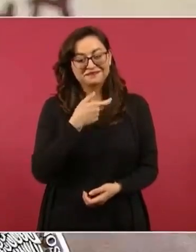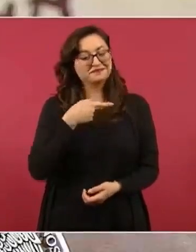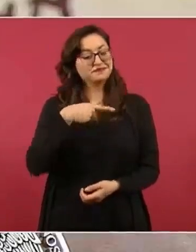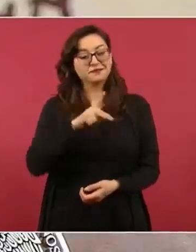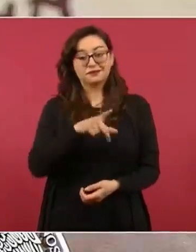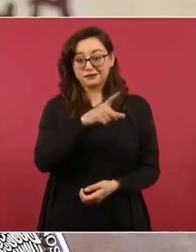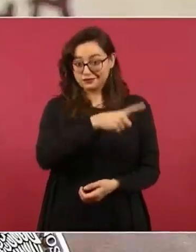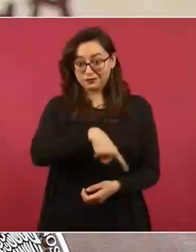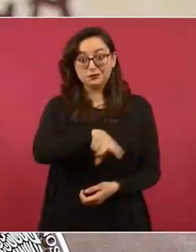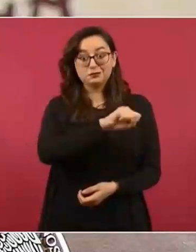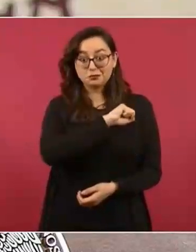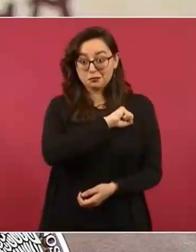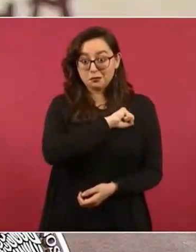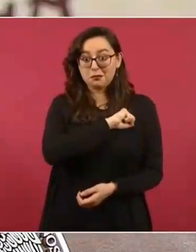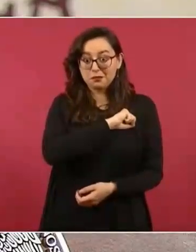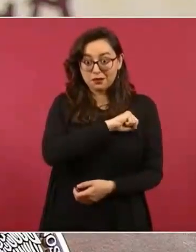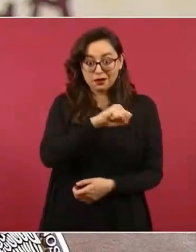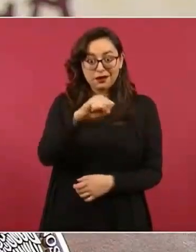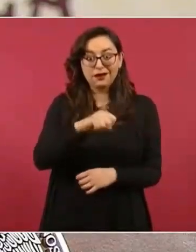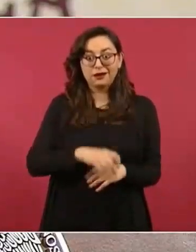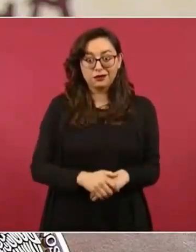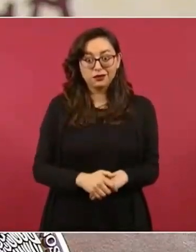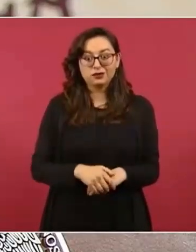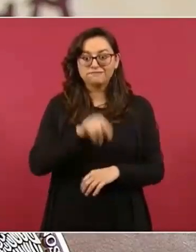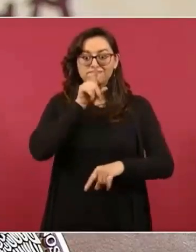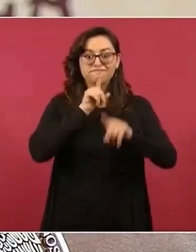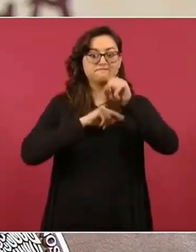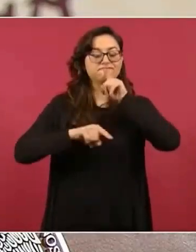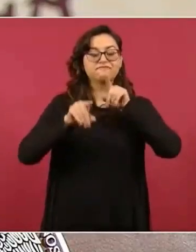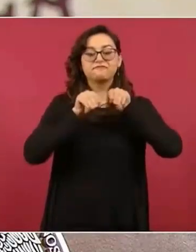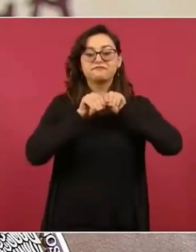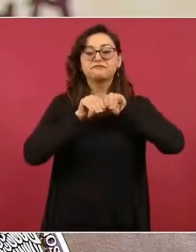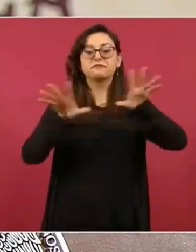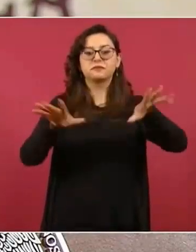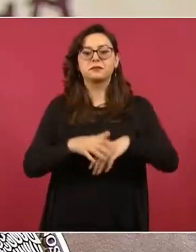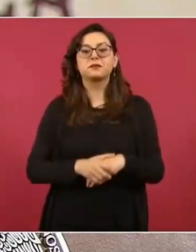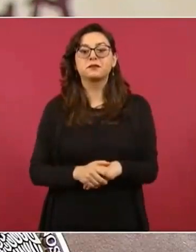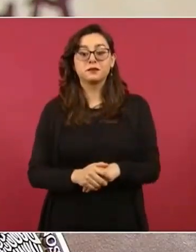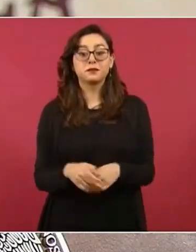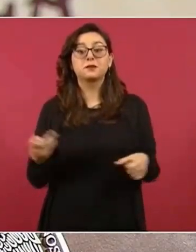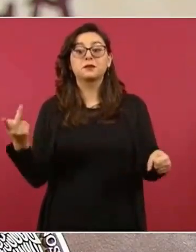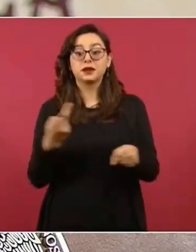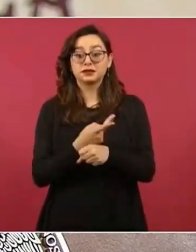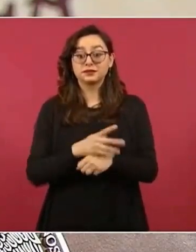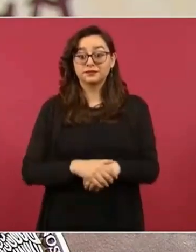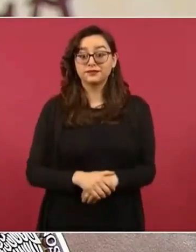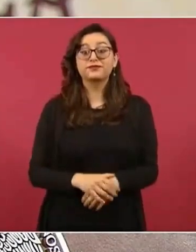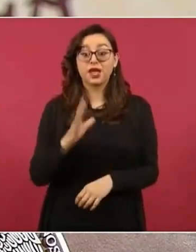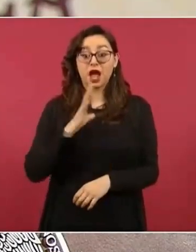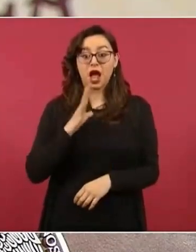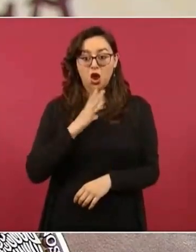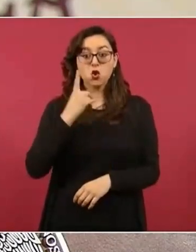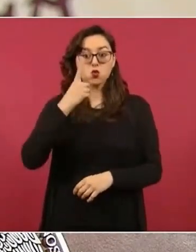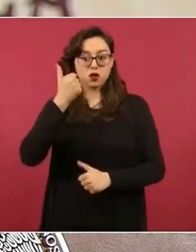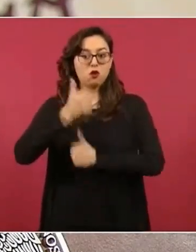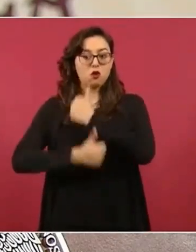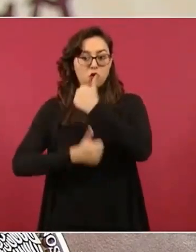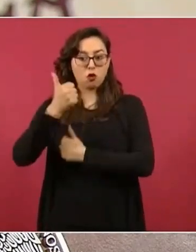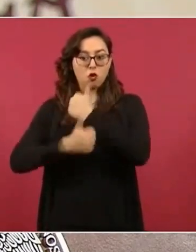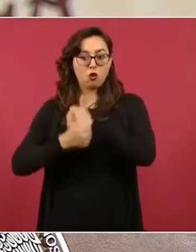representantes de las Fuerzas Armadas de Venezuela se encontraron en México para participar en la competencia internacional